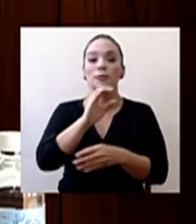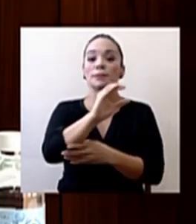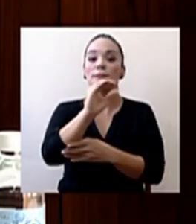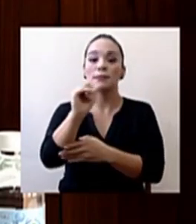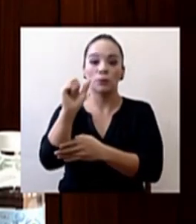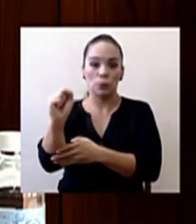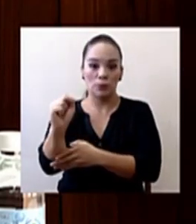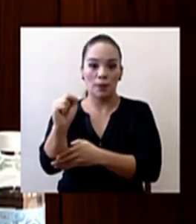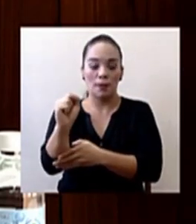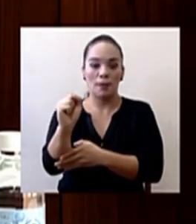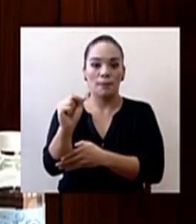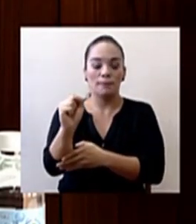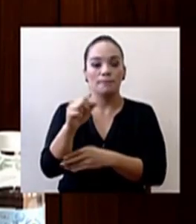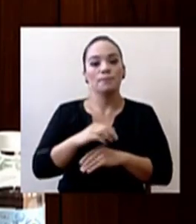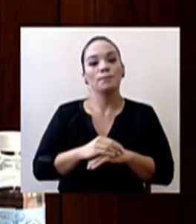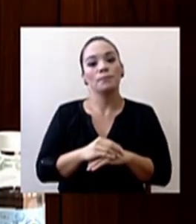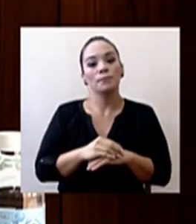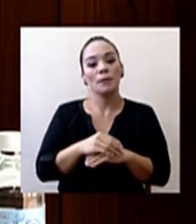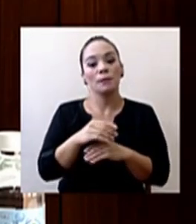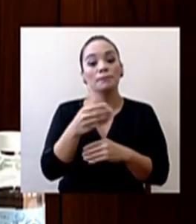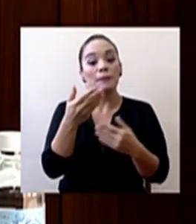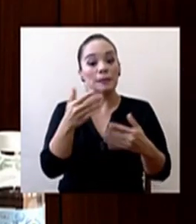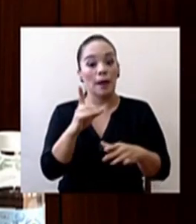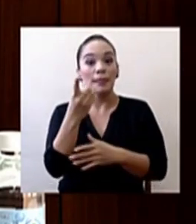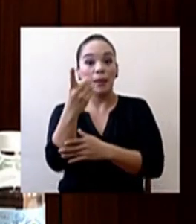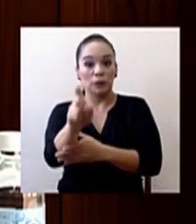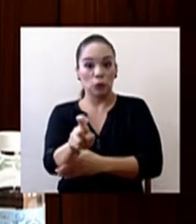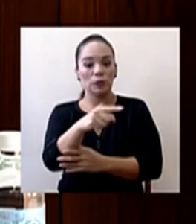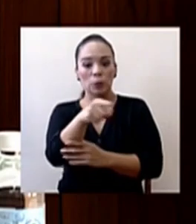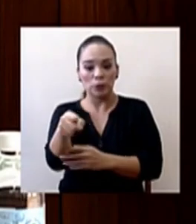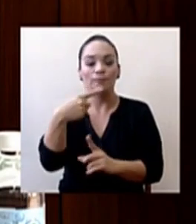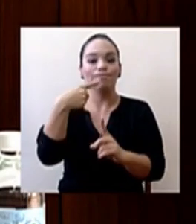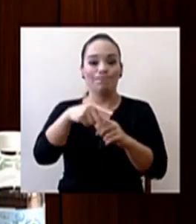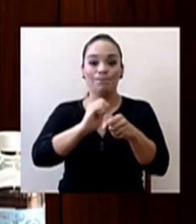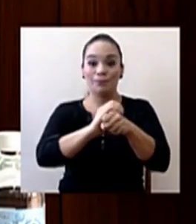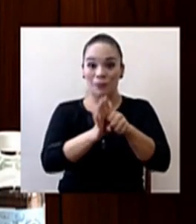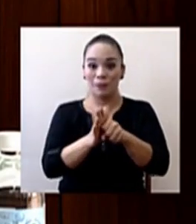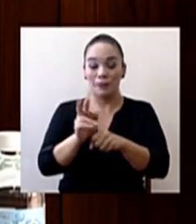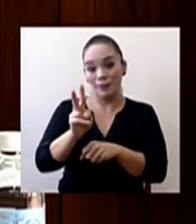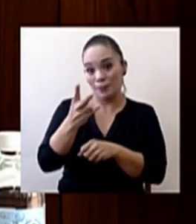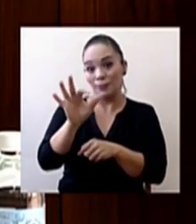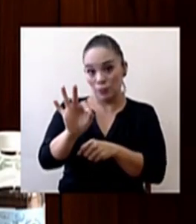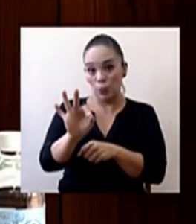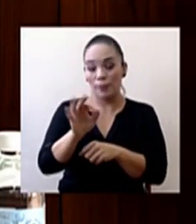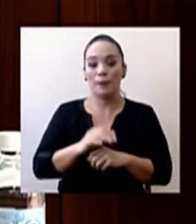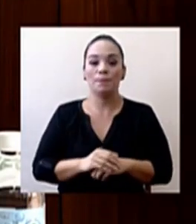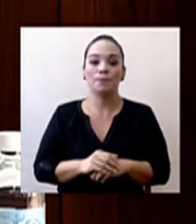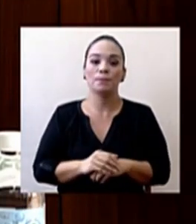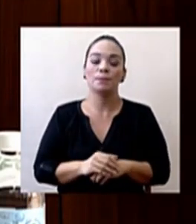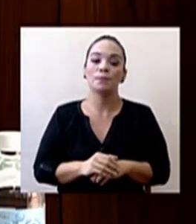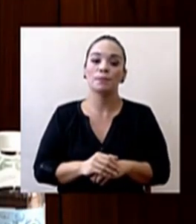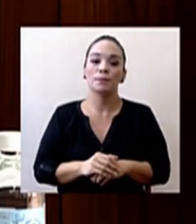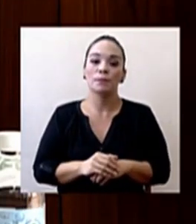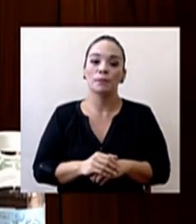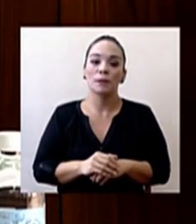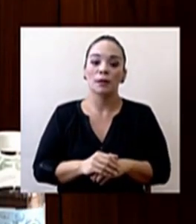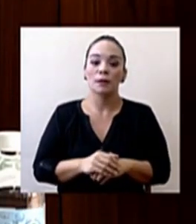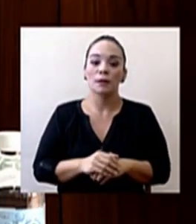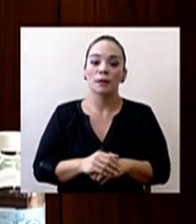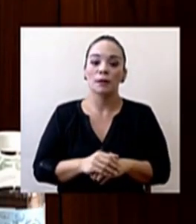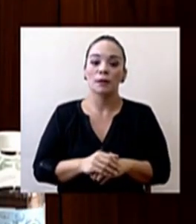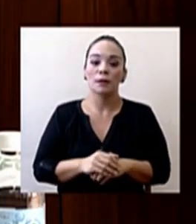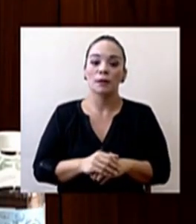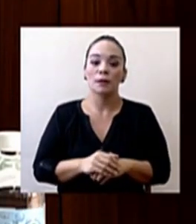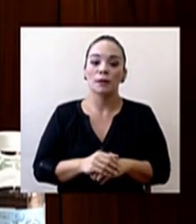caja que han sido diagnosticados como positivos han sido a causa